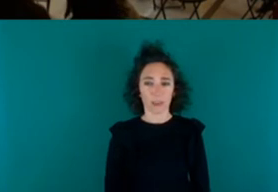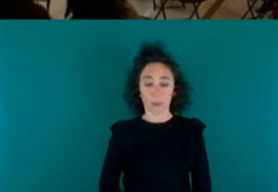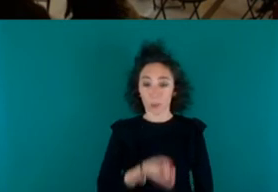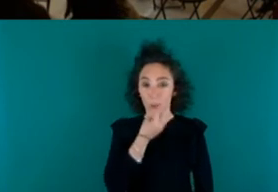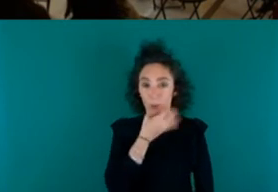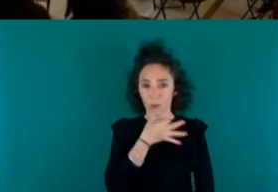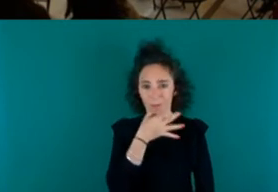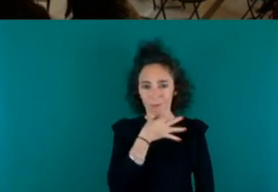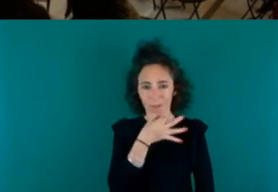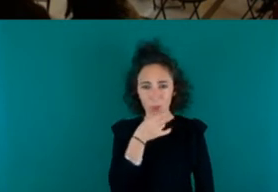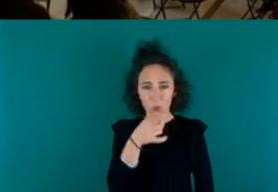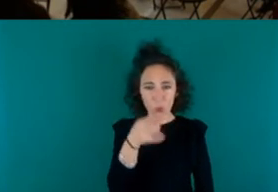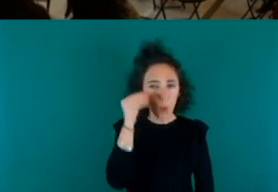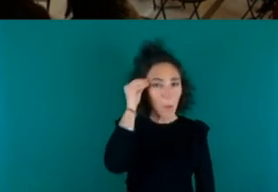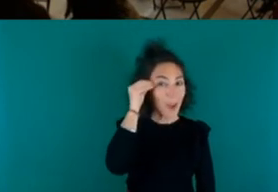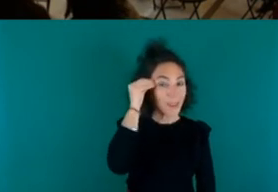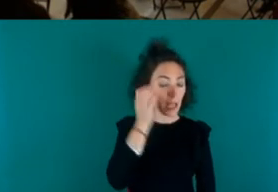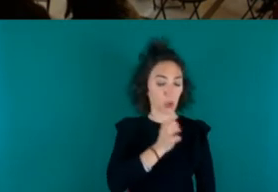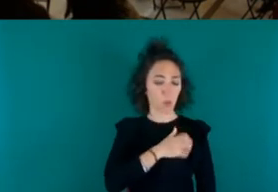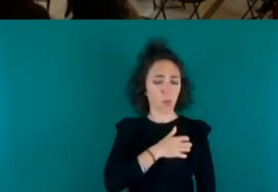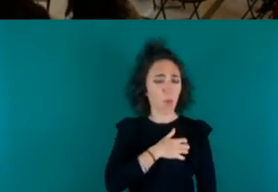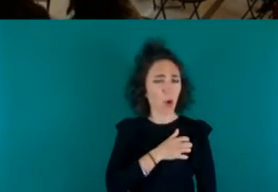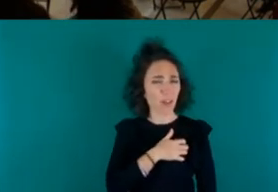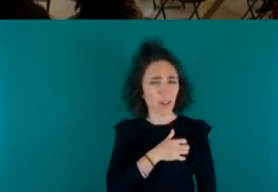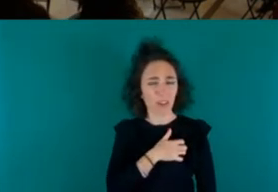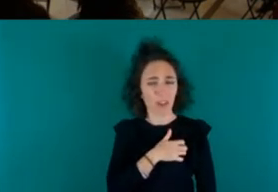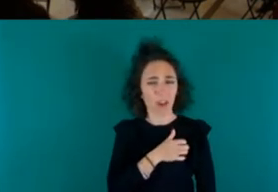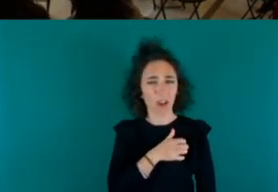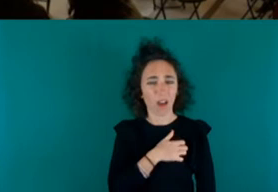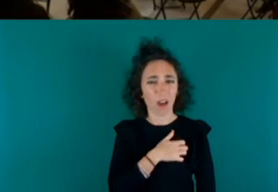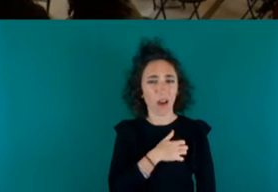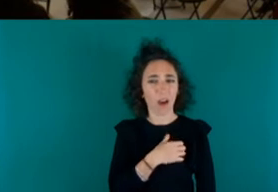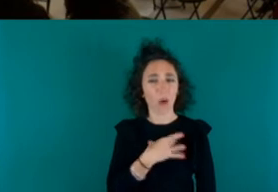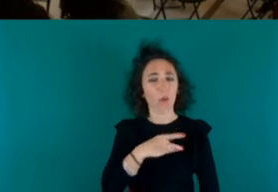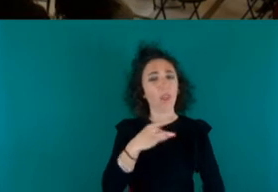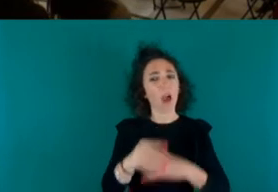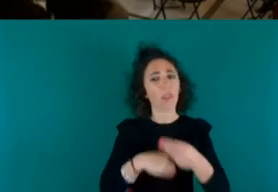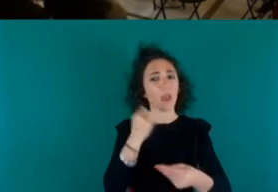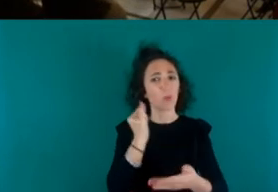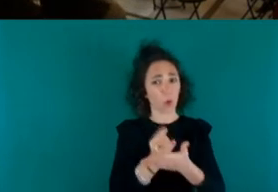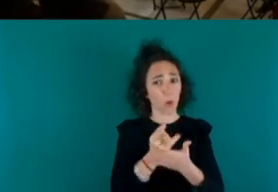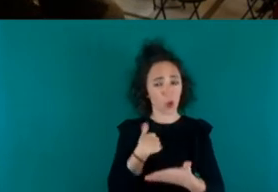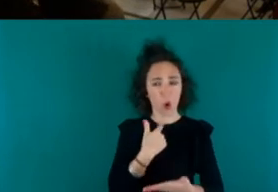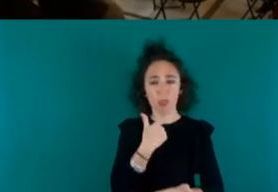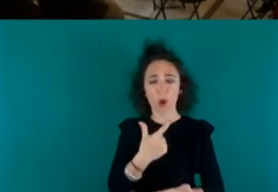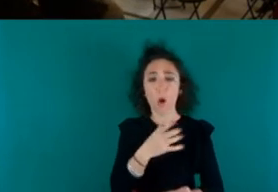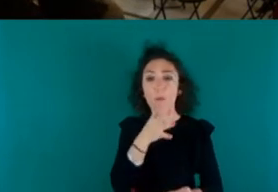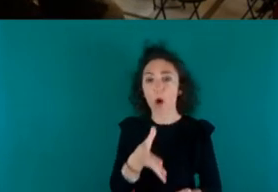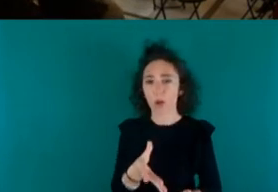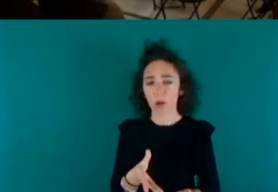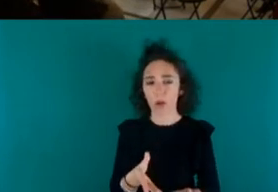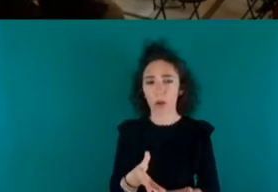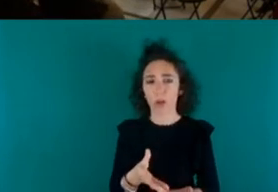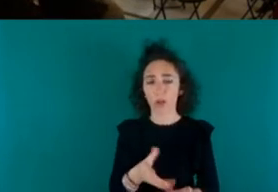¿usted cree que la policía puede fabricar unas pruebas? yo te digo esto por eso en